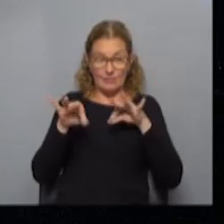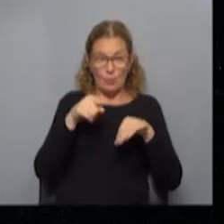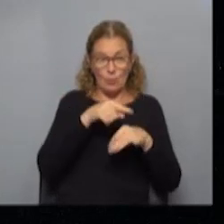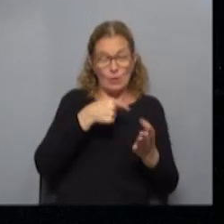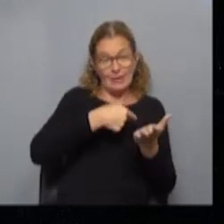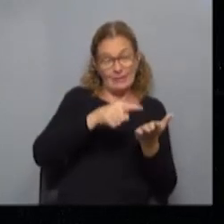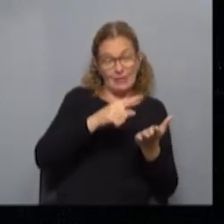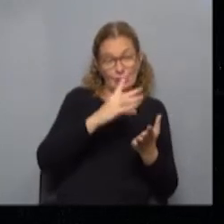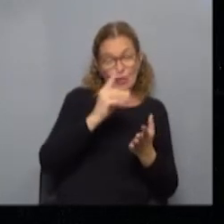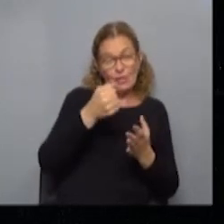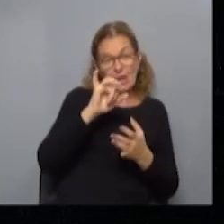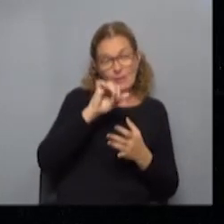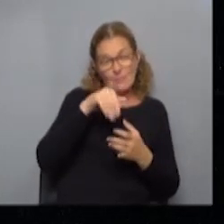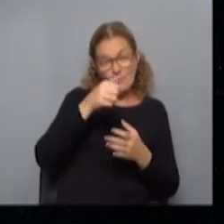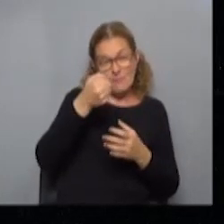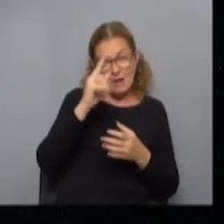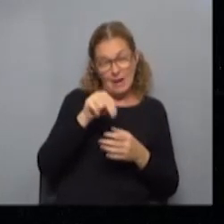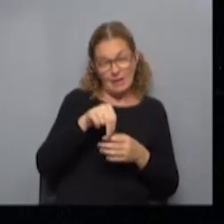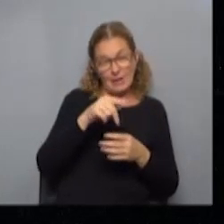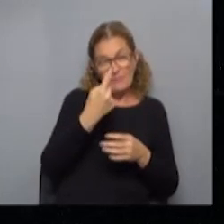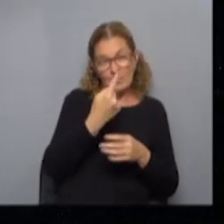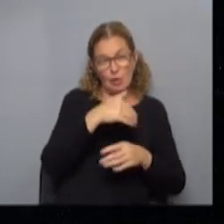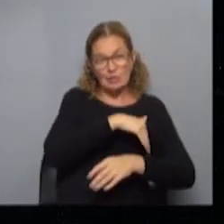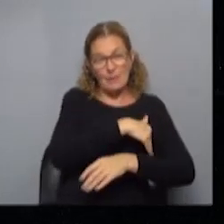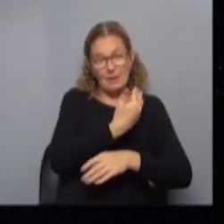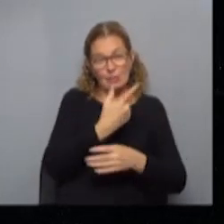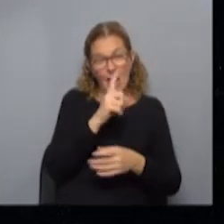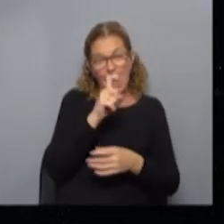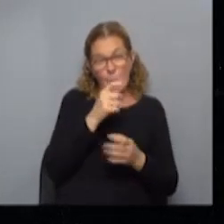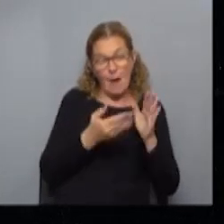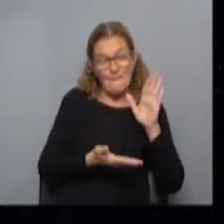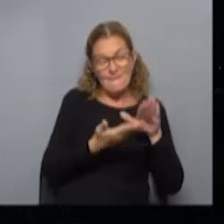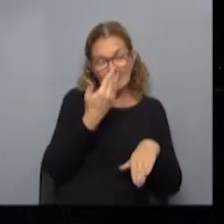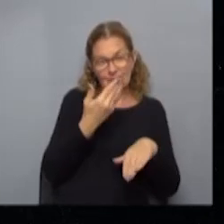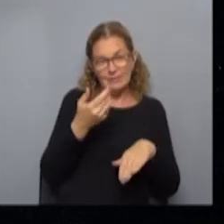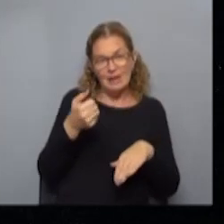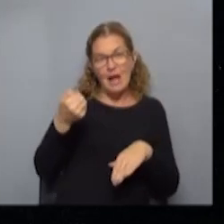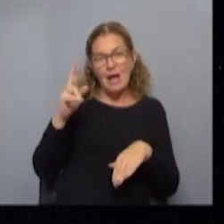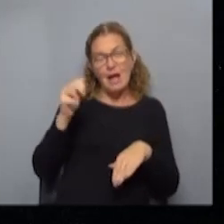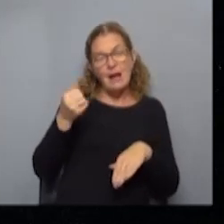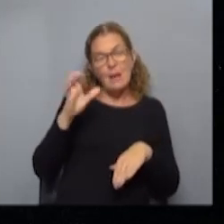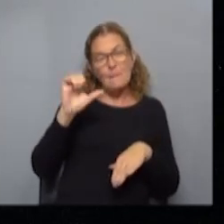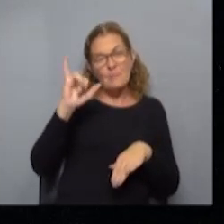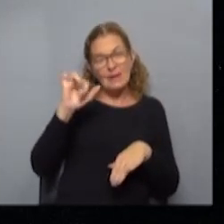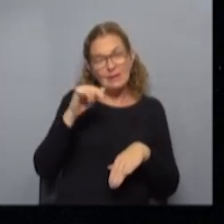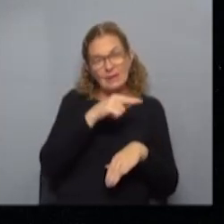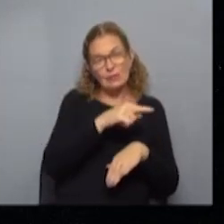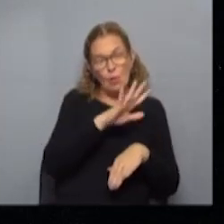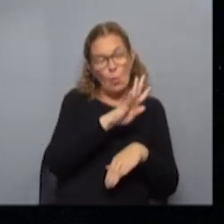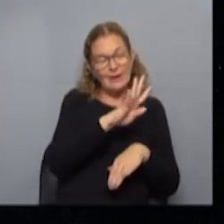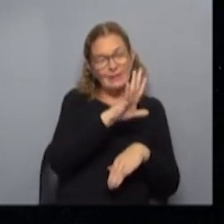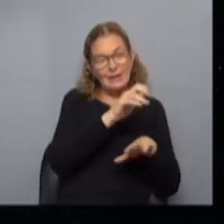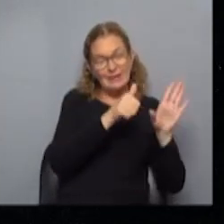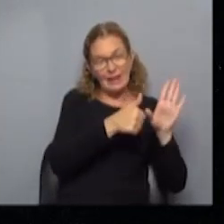el centro termal de Daimán donde en principio tiene temperatura de agua mayor que Arapey la temperatura de Daimán ronda los